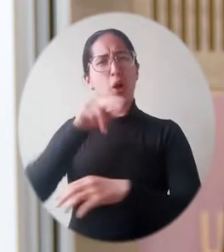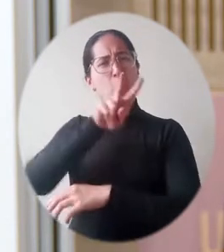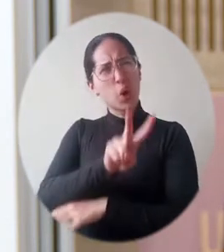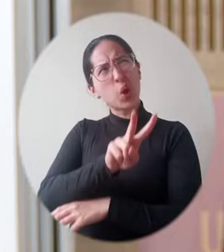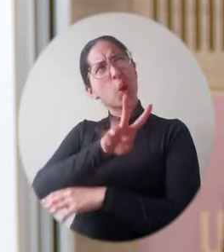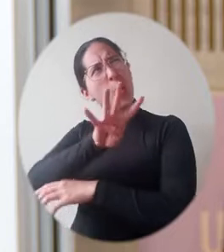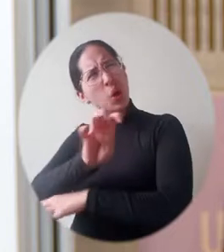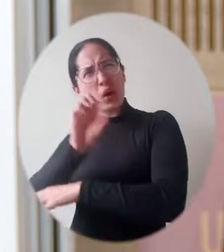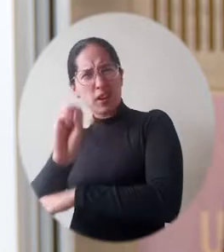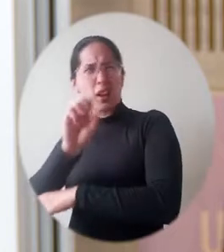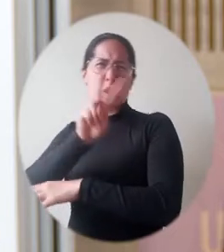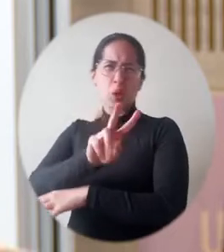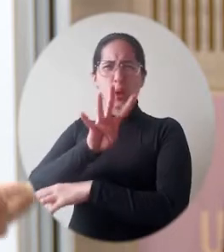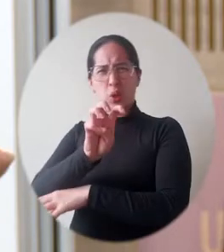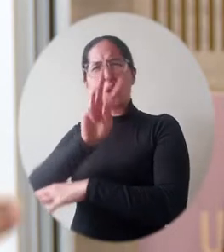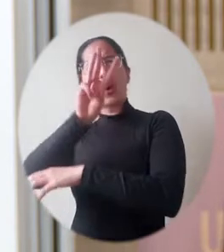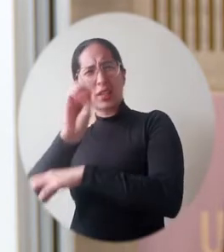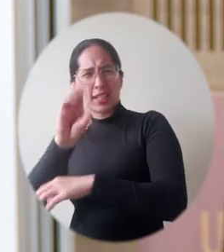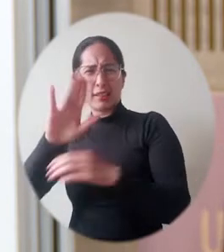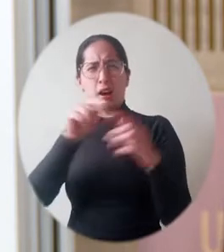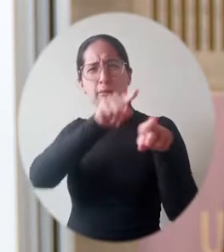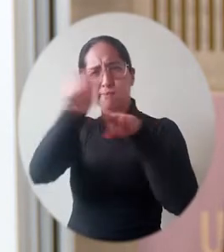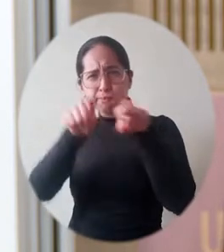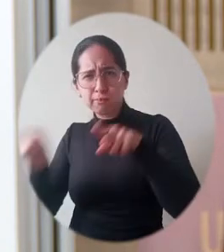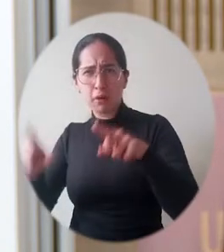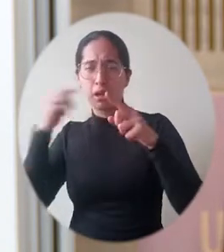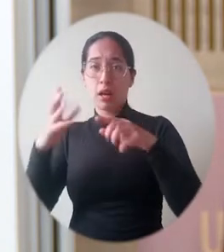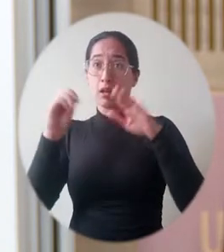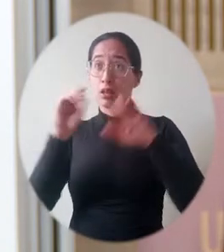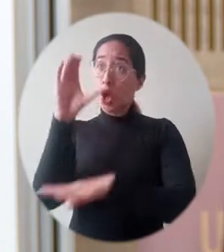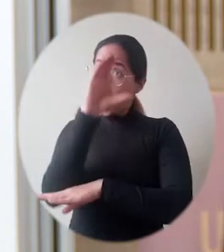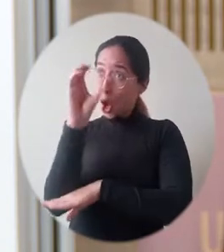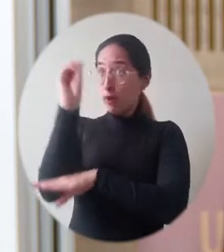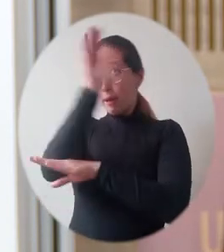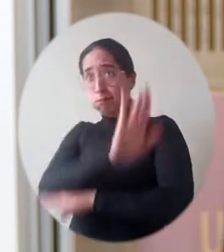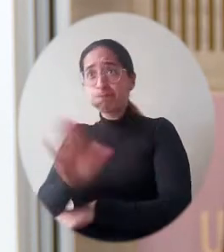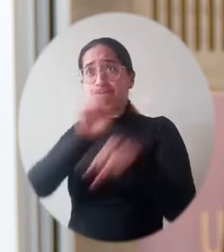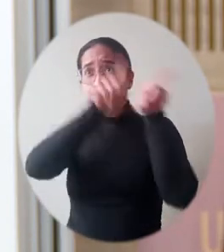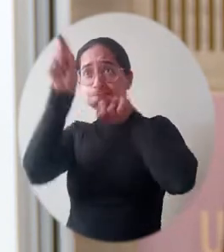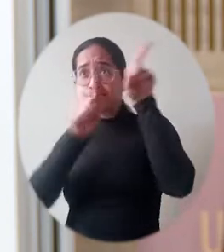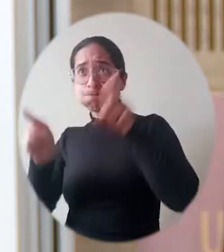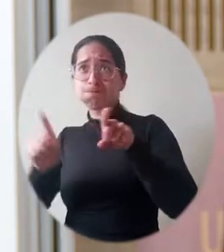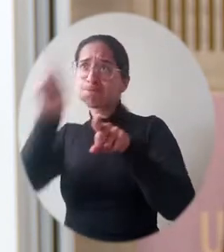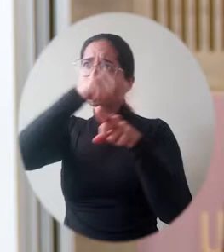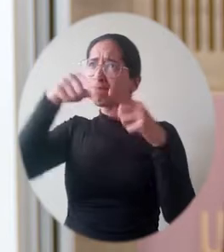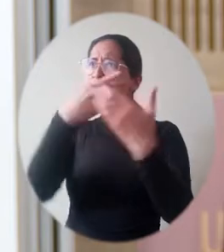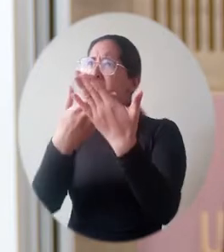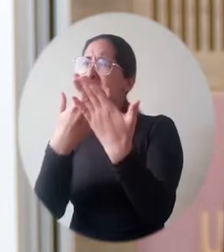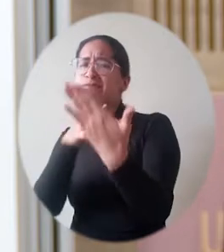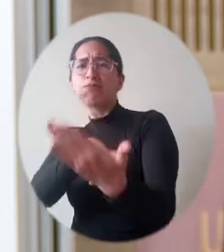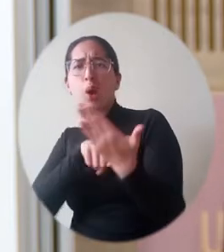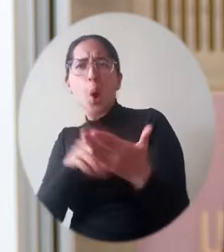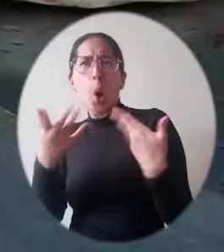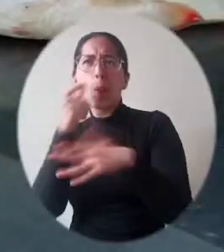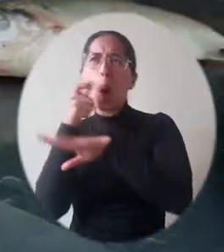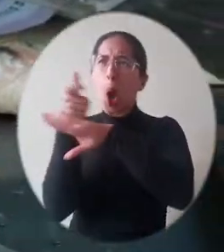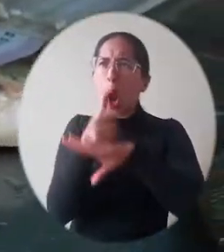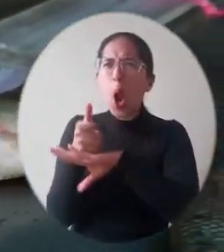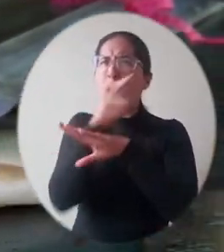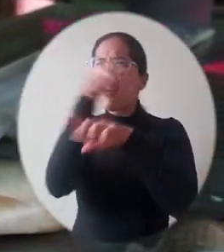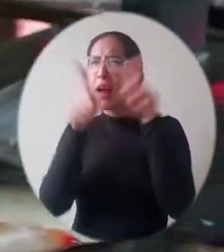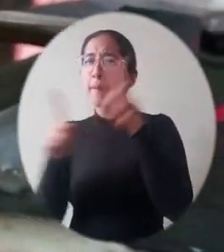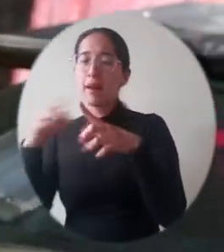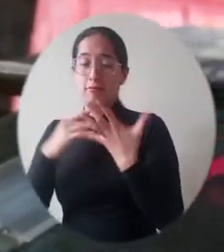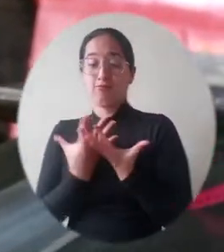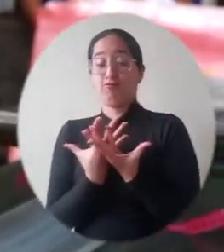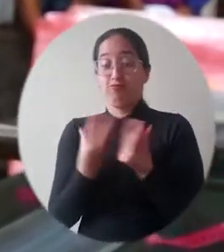cerca de 290, 286 puntos de captura de información en todo el territorio colombiano consolidando